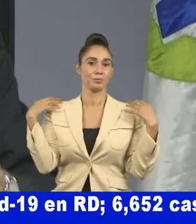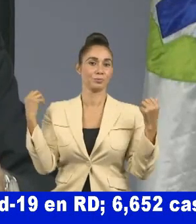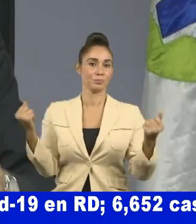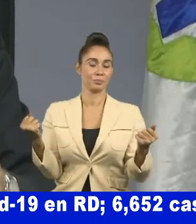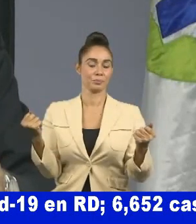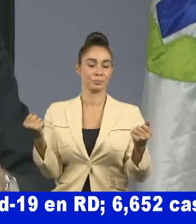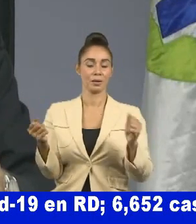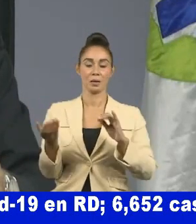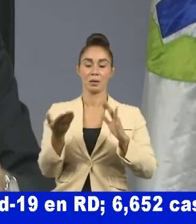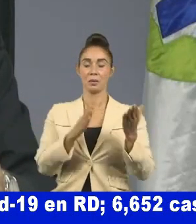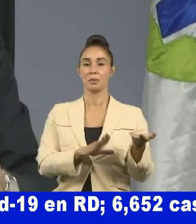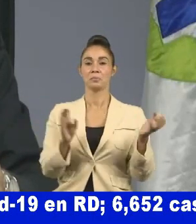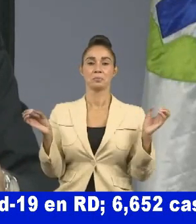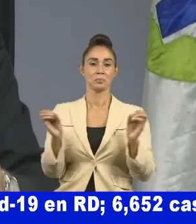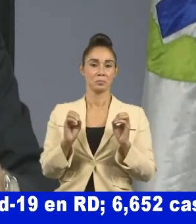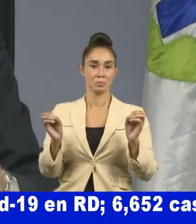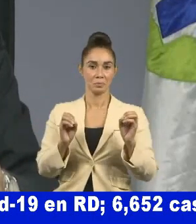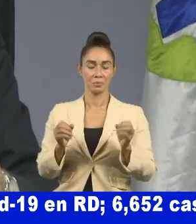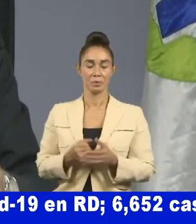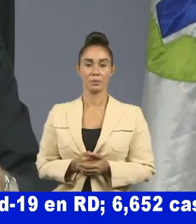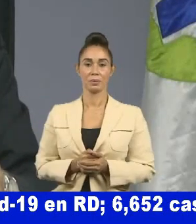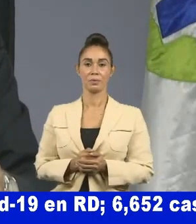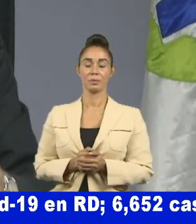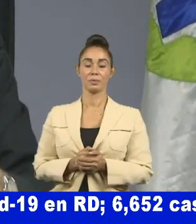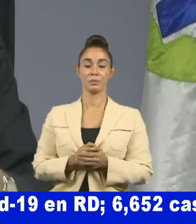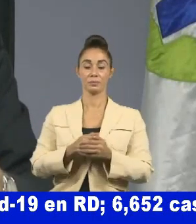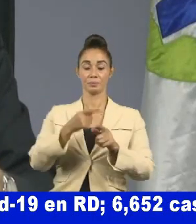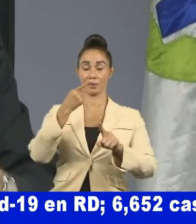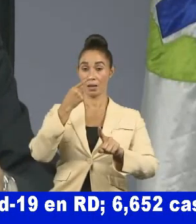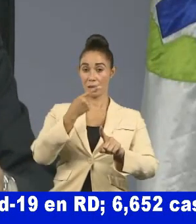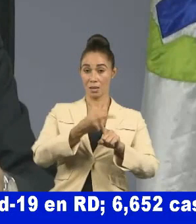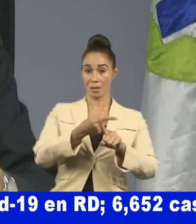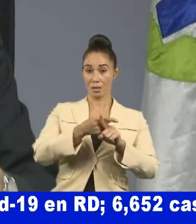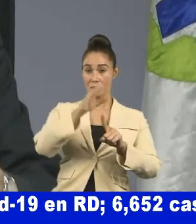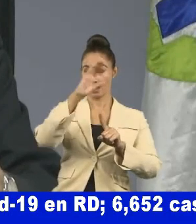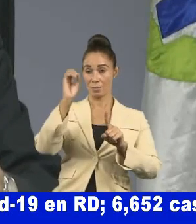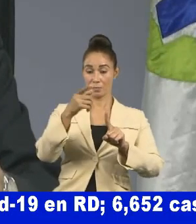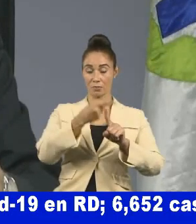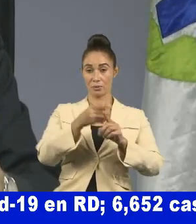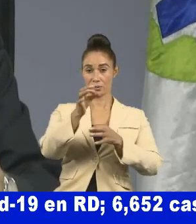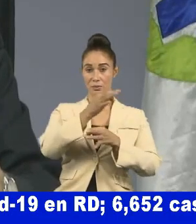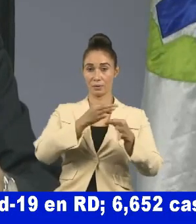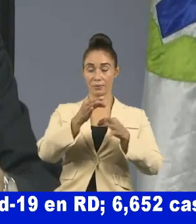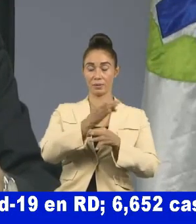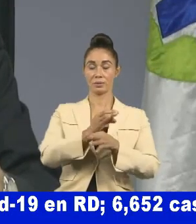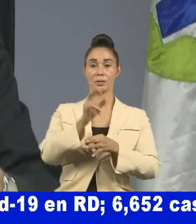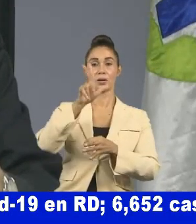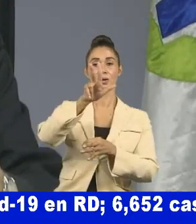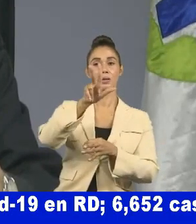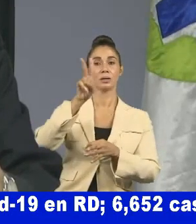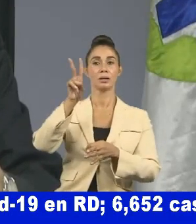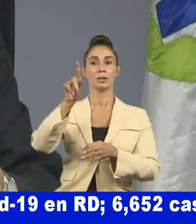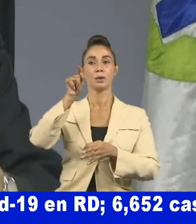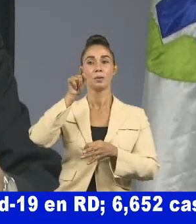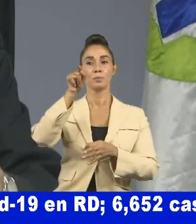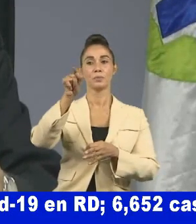0 fallecimiento La tasa La positividad de la provincia Duarte 32